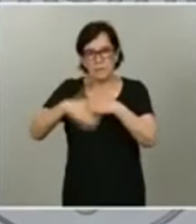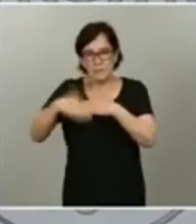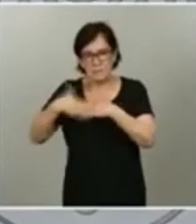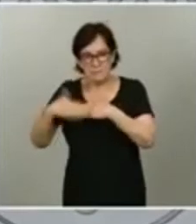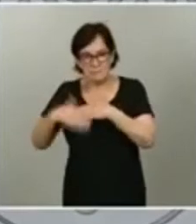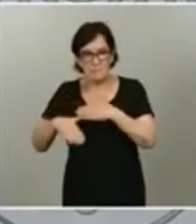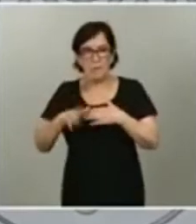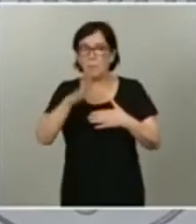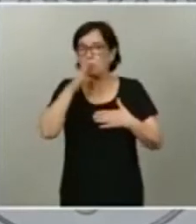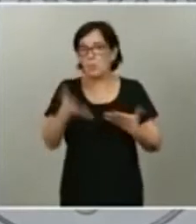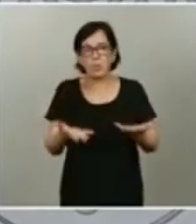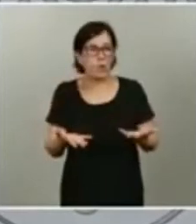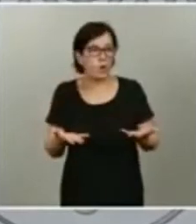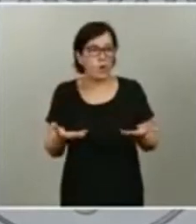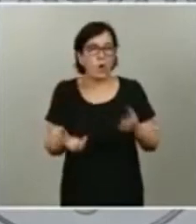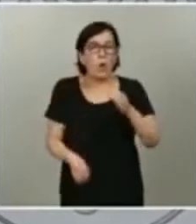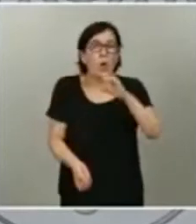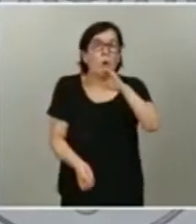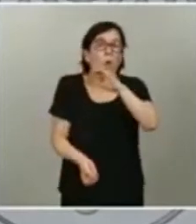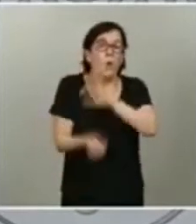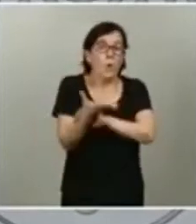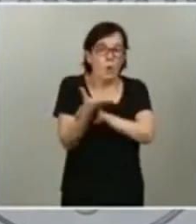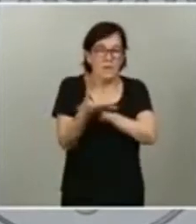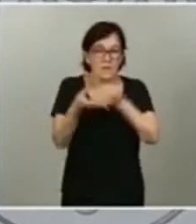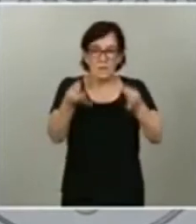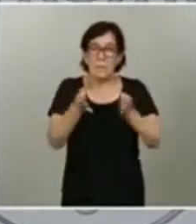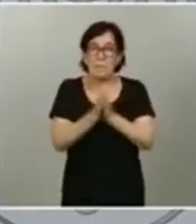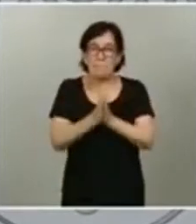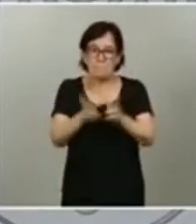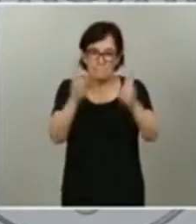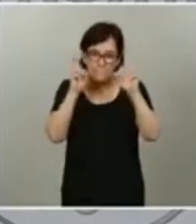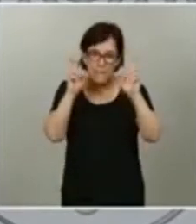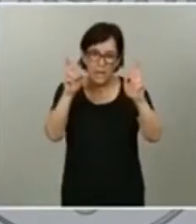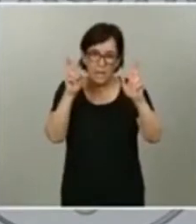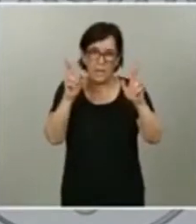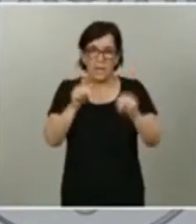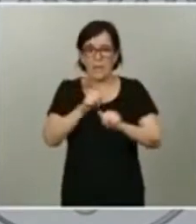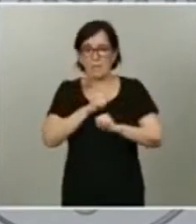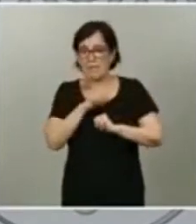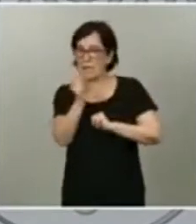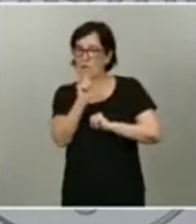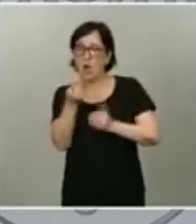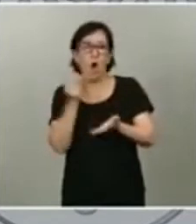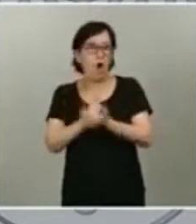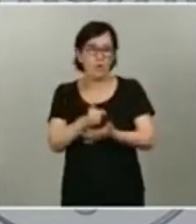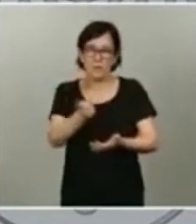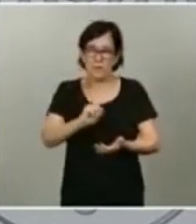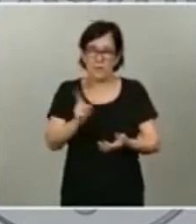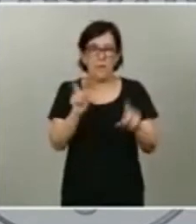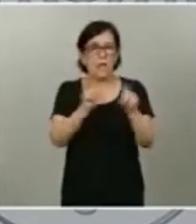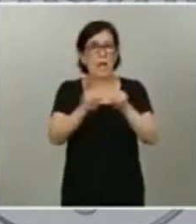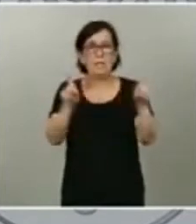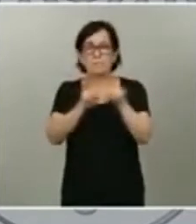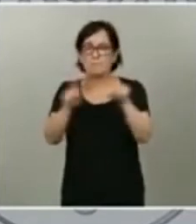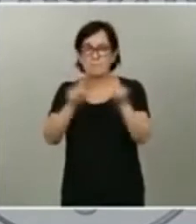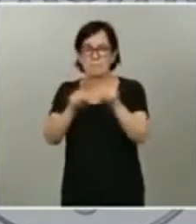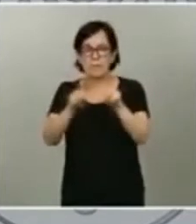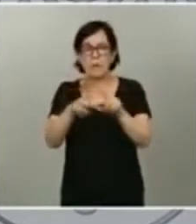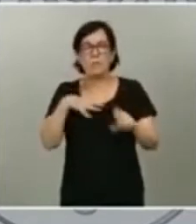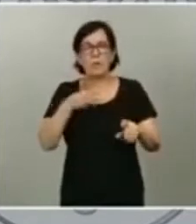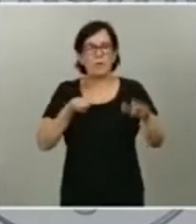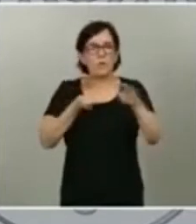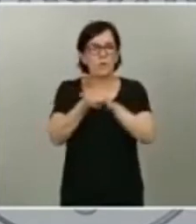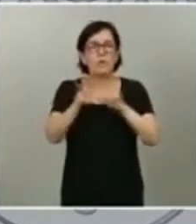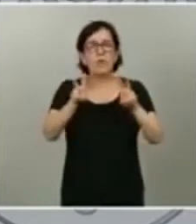causa de un rebrote que siempre deseamos y esperamos que no se produzca, las empresas podrían recurrir a un nuevo